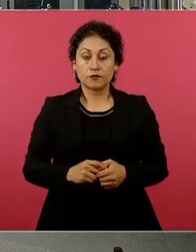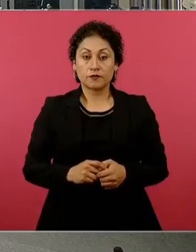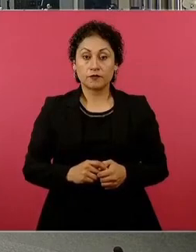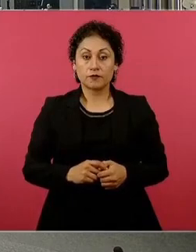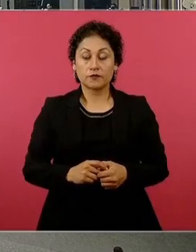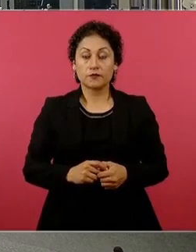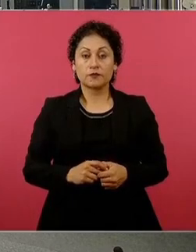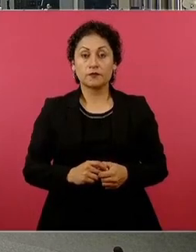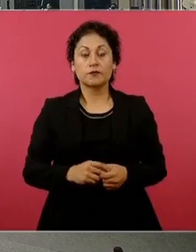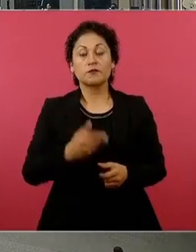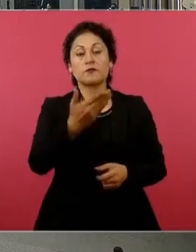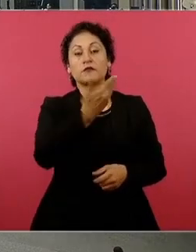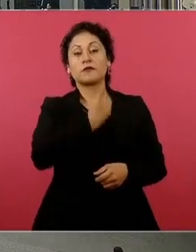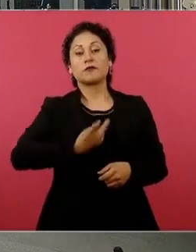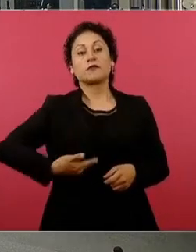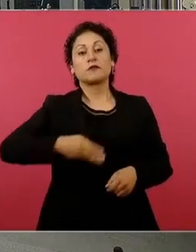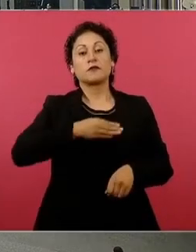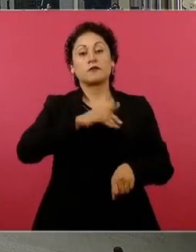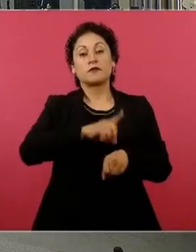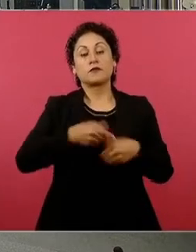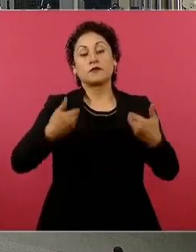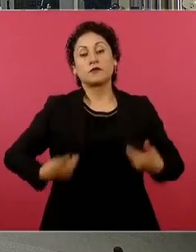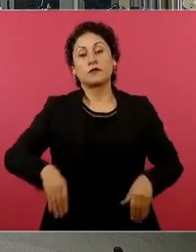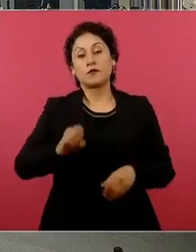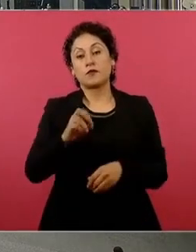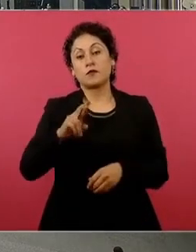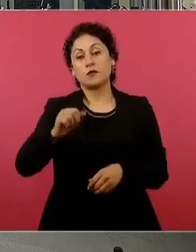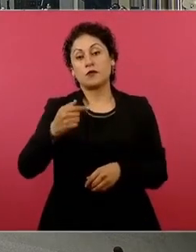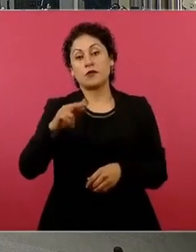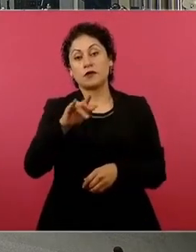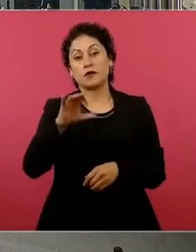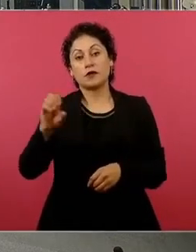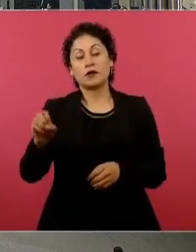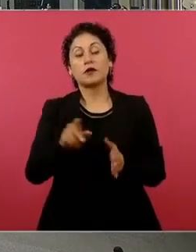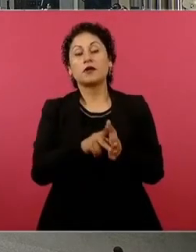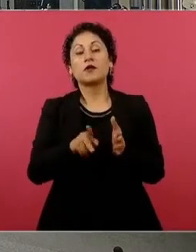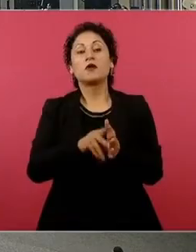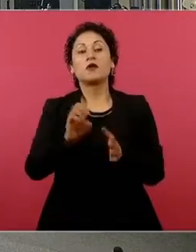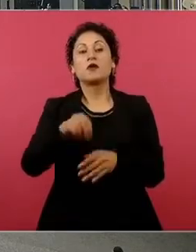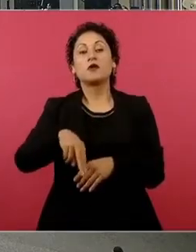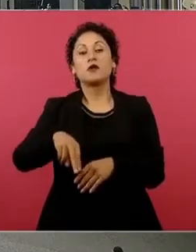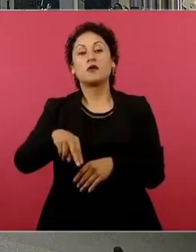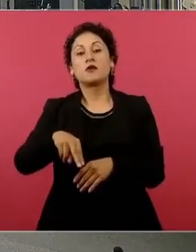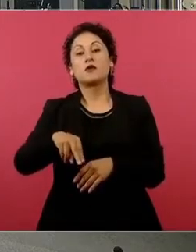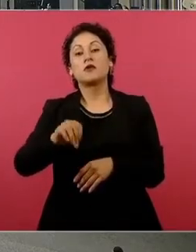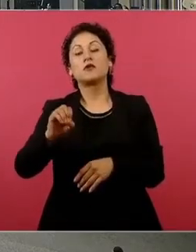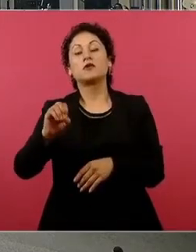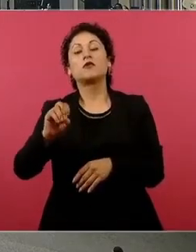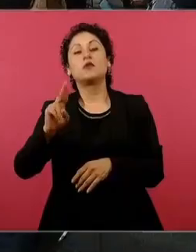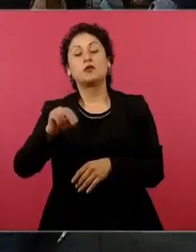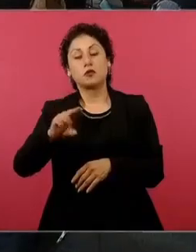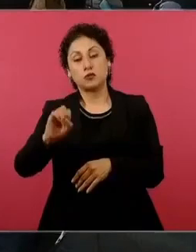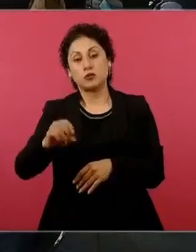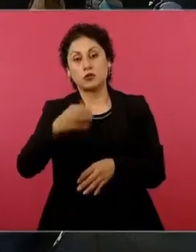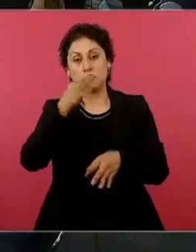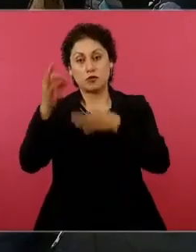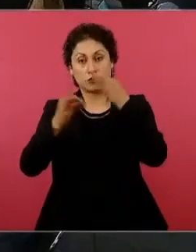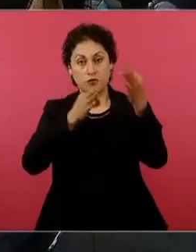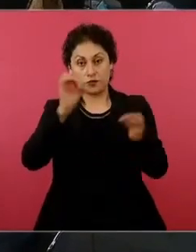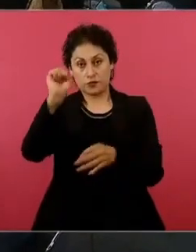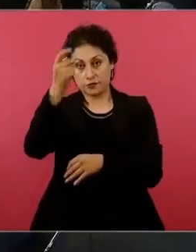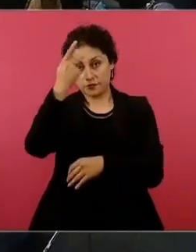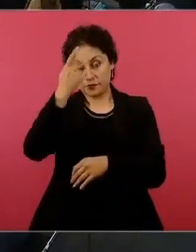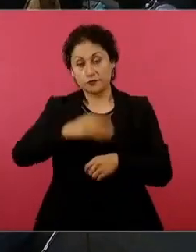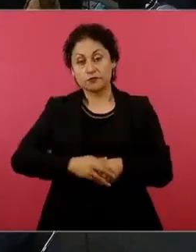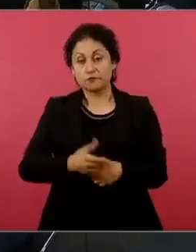Presidente, muy buenos días. Soy Omar Niño, de hoy Noticias de San Luis Potosí. Le agradezco mucho que me permita